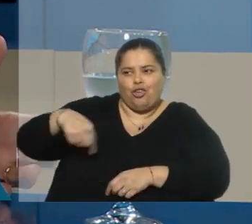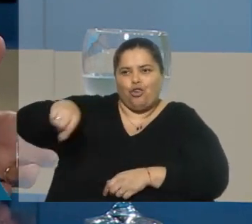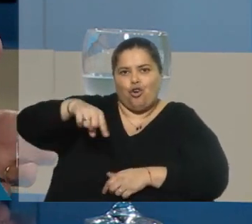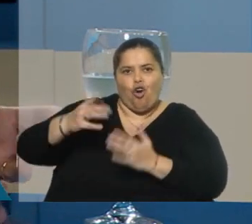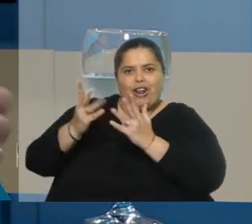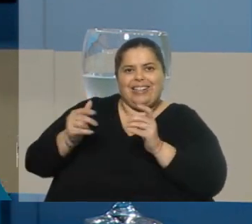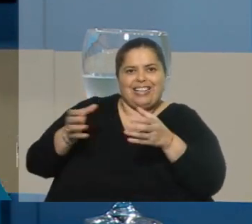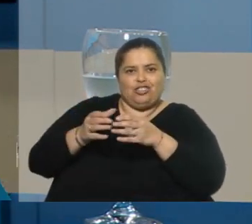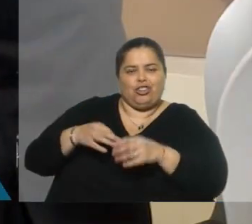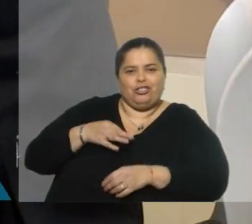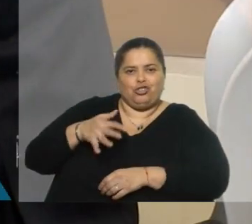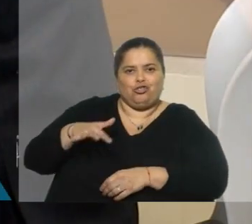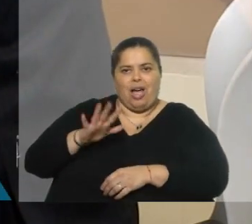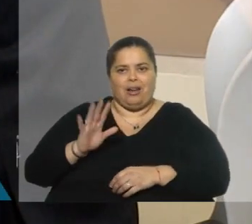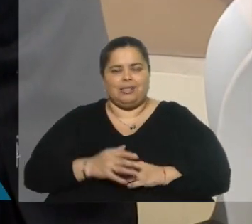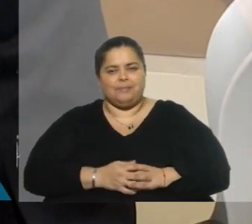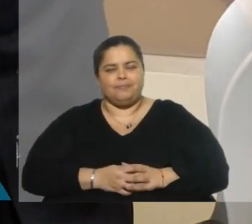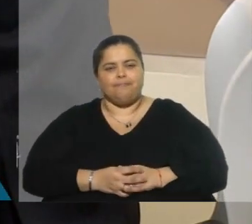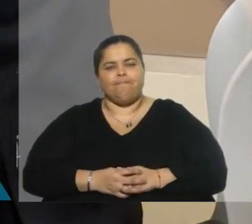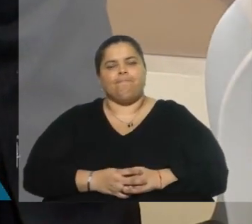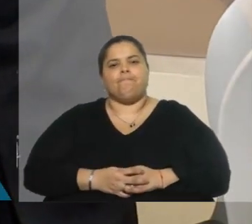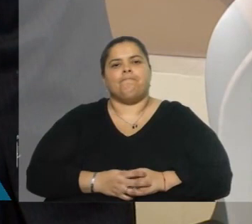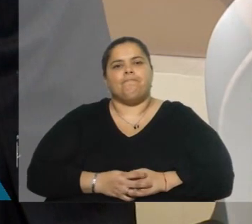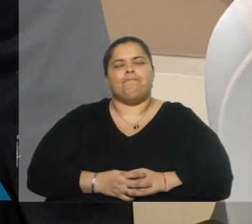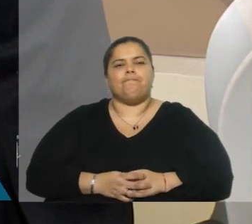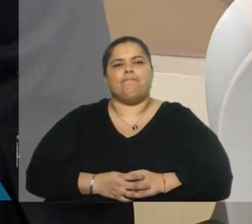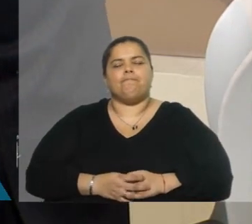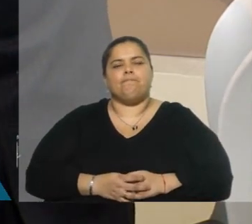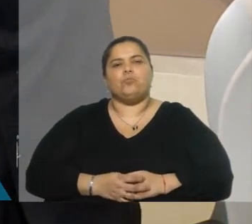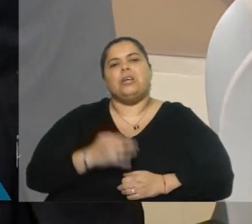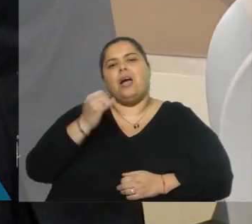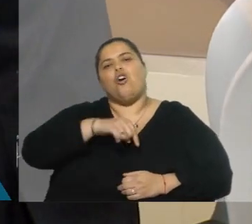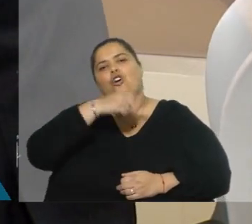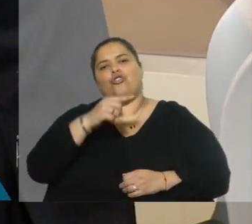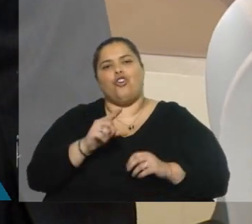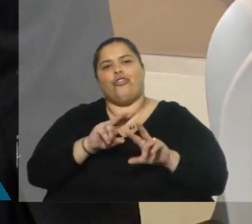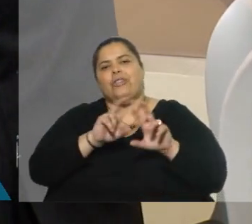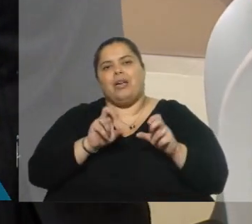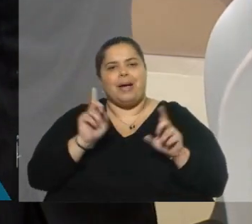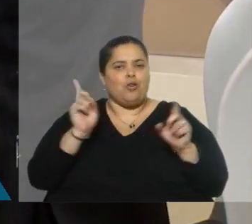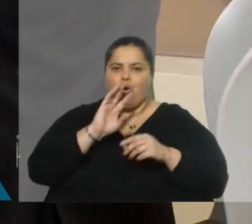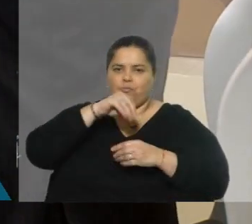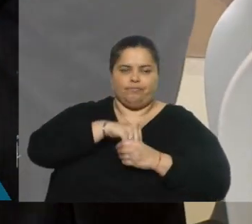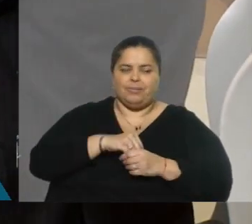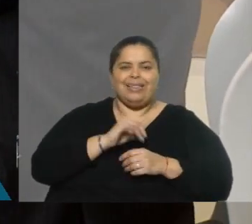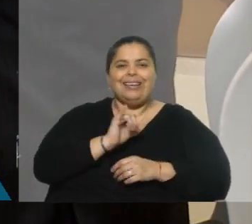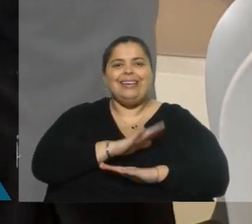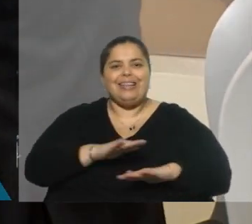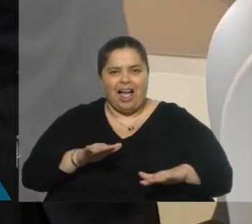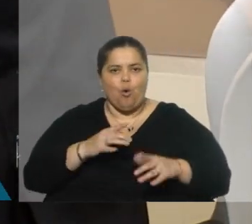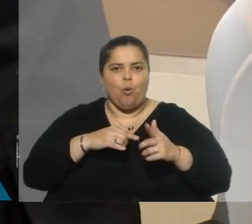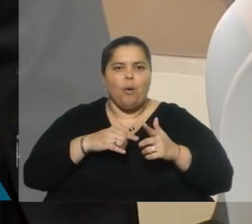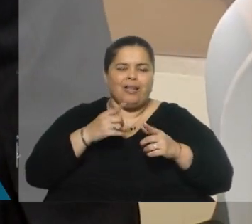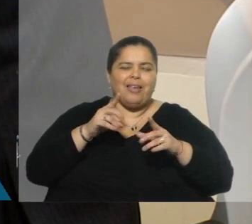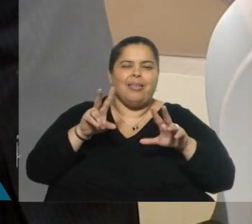sociales. Lo voy llevando por varios temas. Hay uno que no lo involucra directamente al INAO, y de hecho es la tenencia compartida,